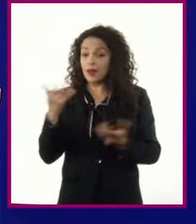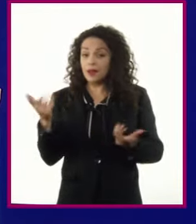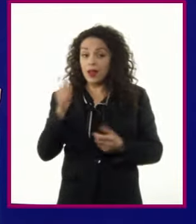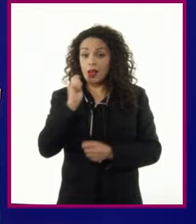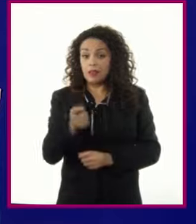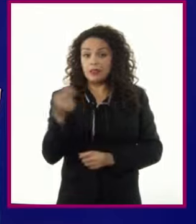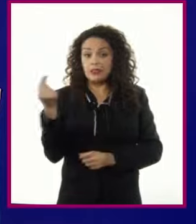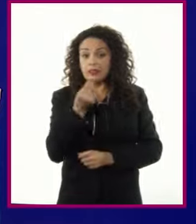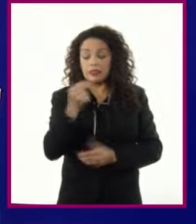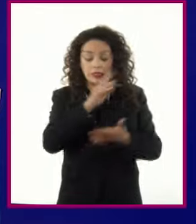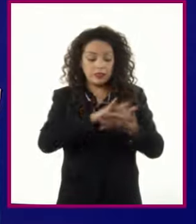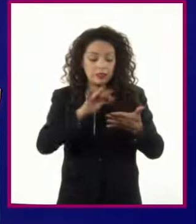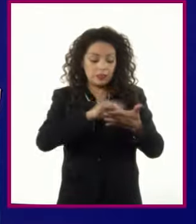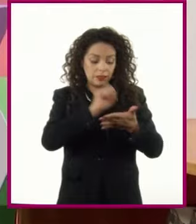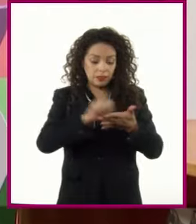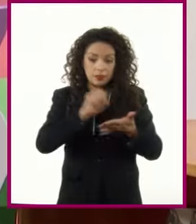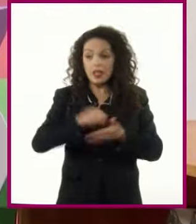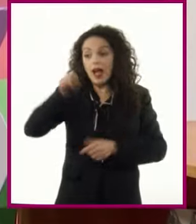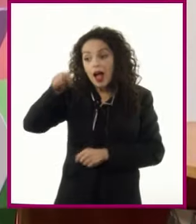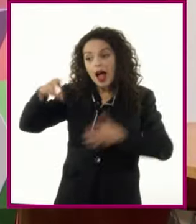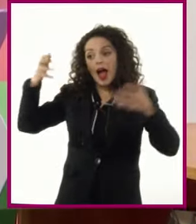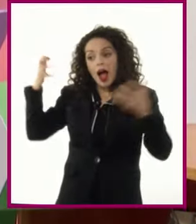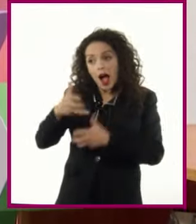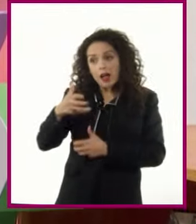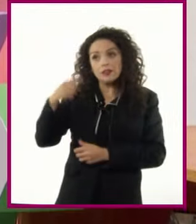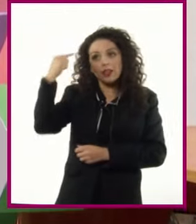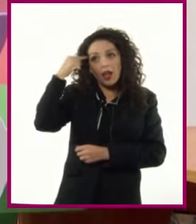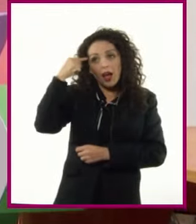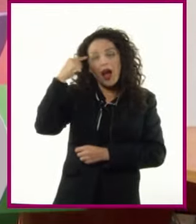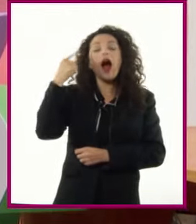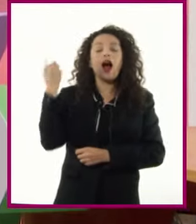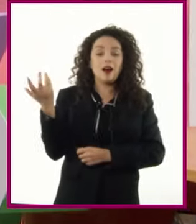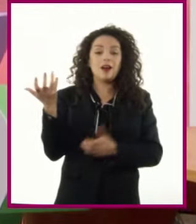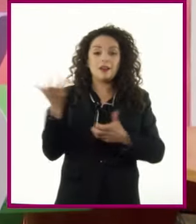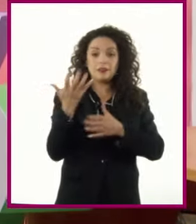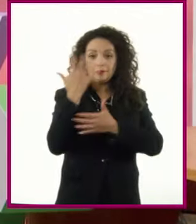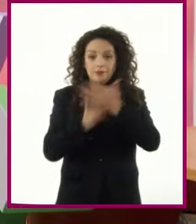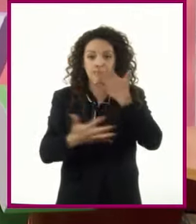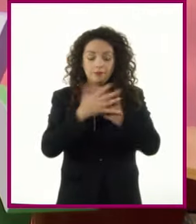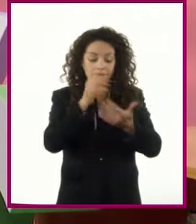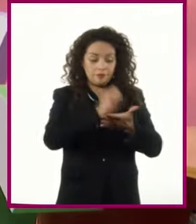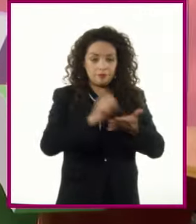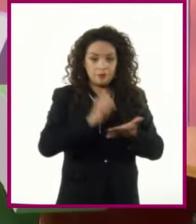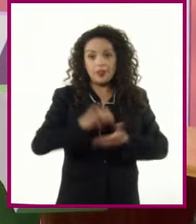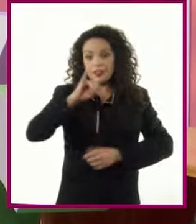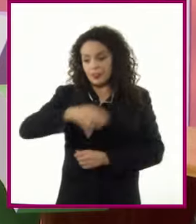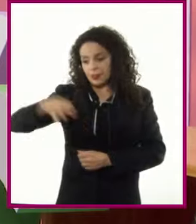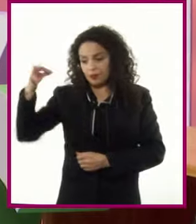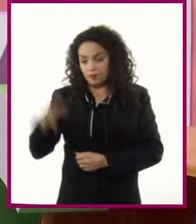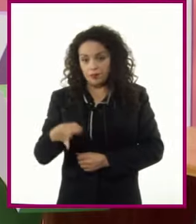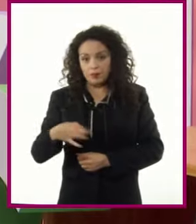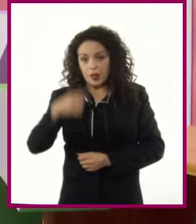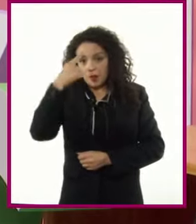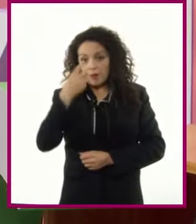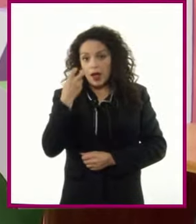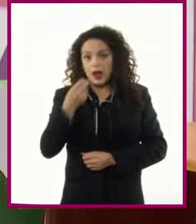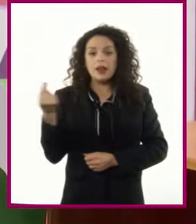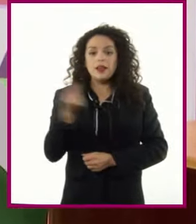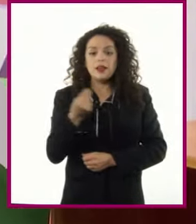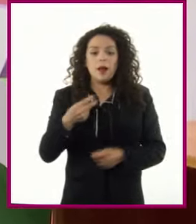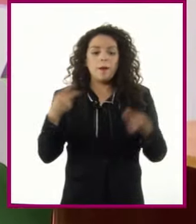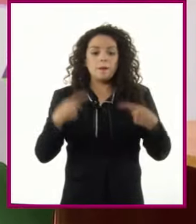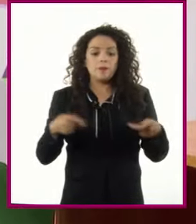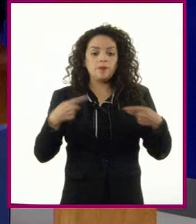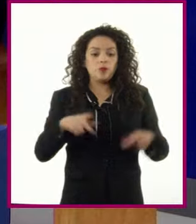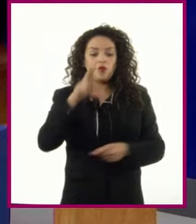texto que hayan escrito Efectivamente, para presentar el guión se requiere de personajes que no pueden